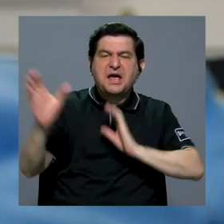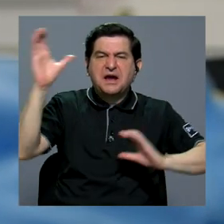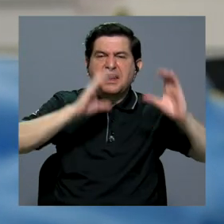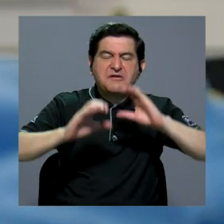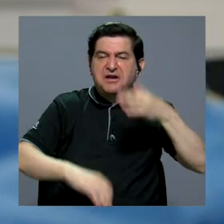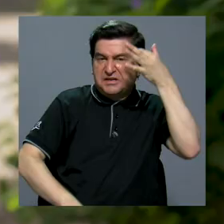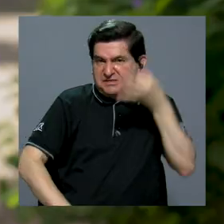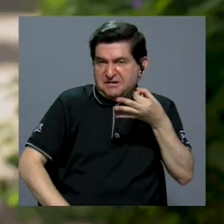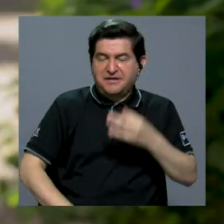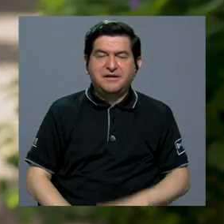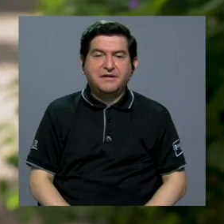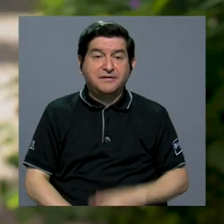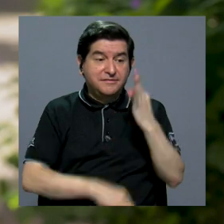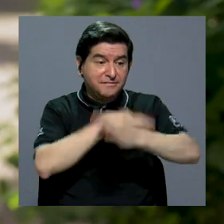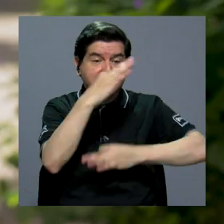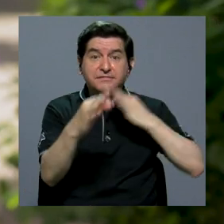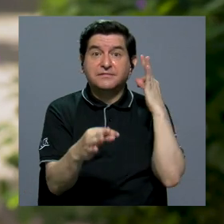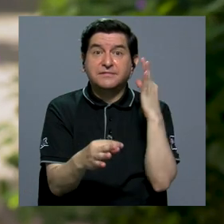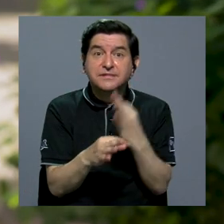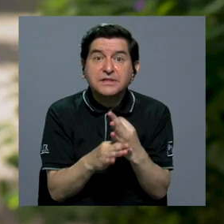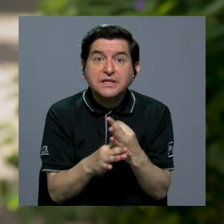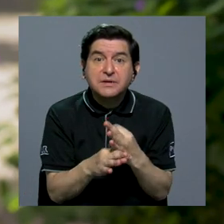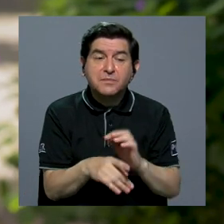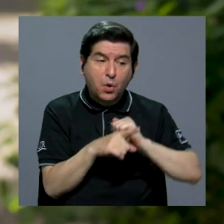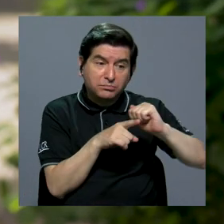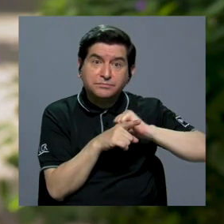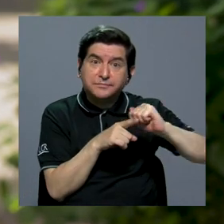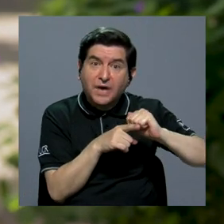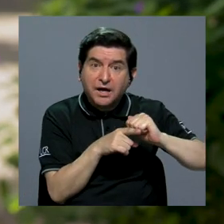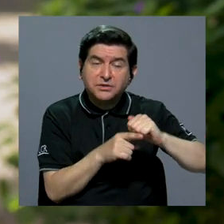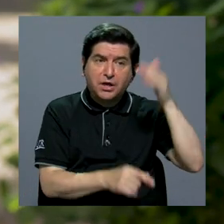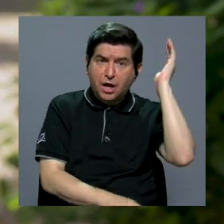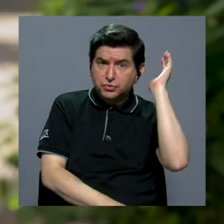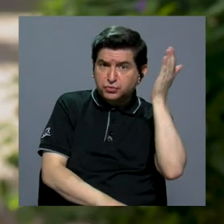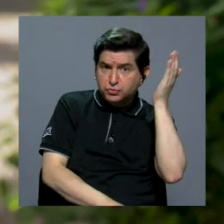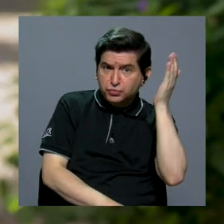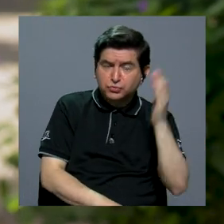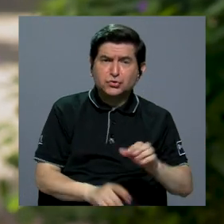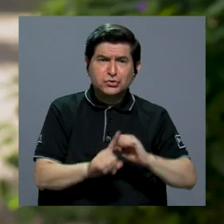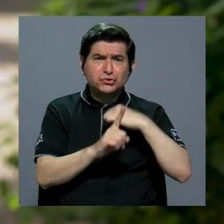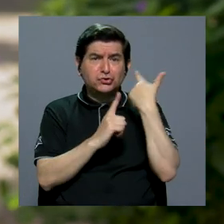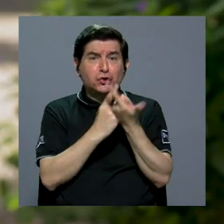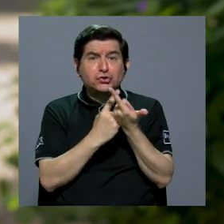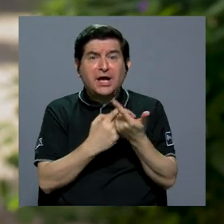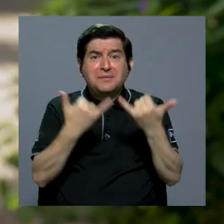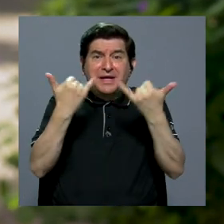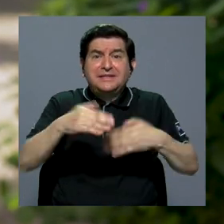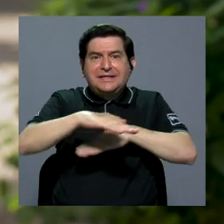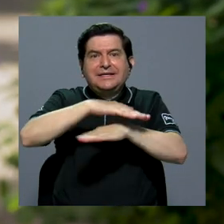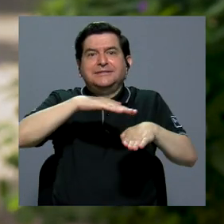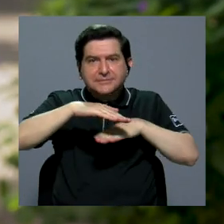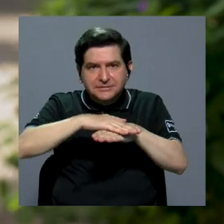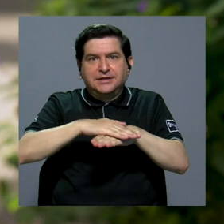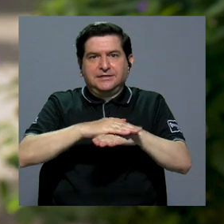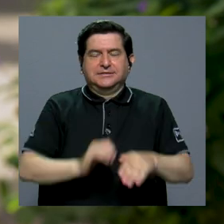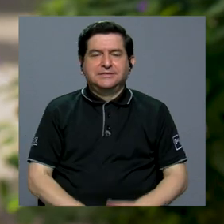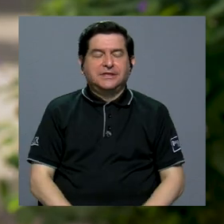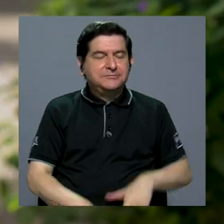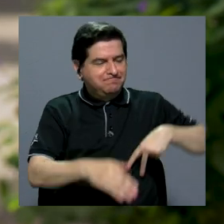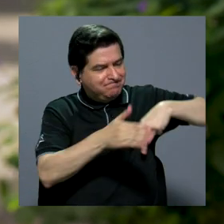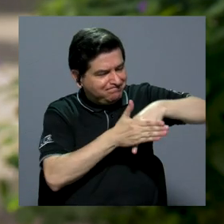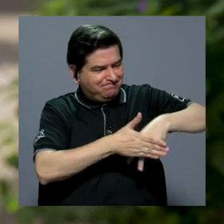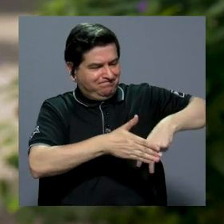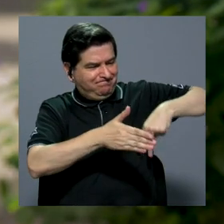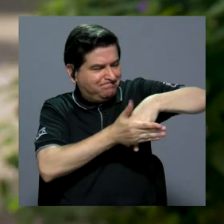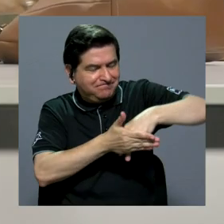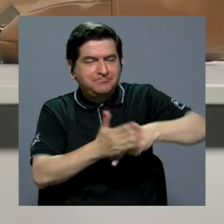científicas. Por tanto, este tipo de prácticas y de discursos que están socialmente cimentados son